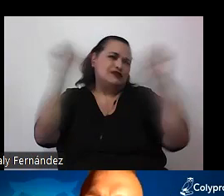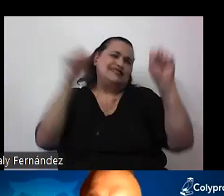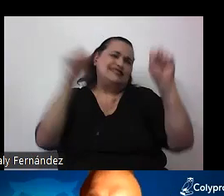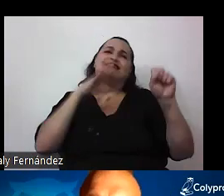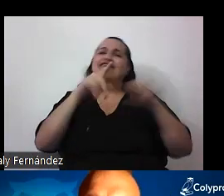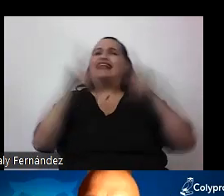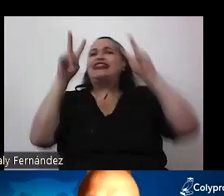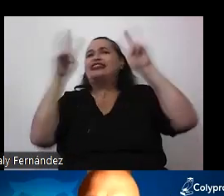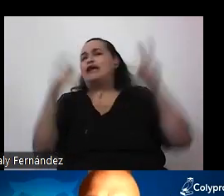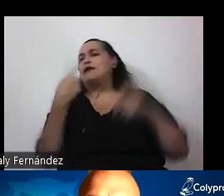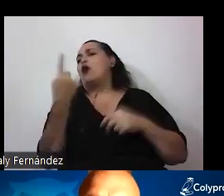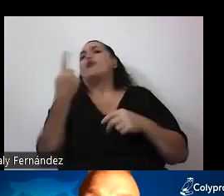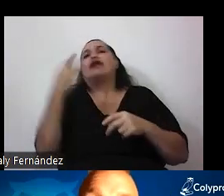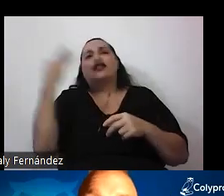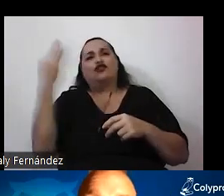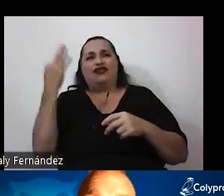desde una sola teoría